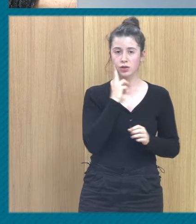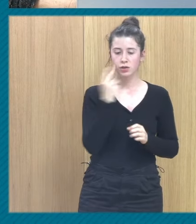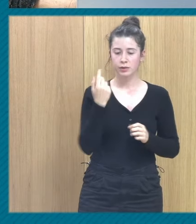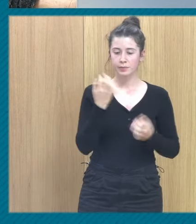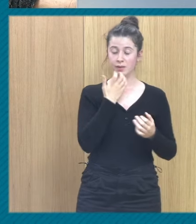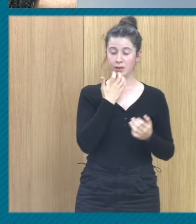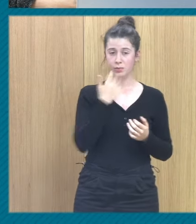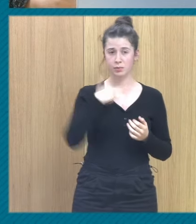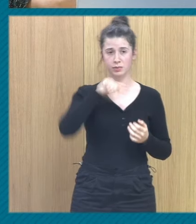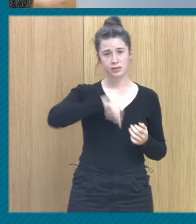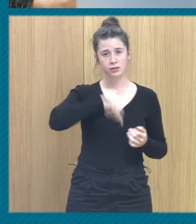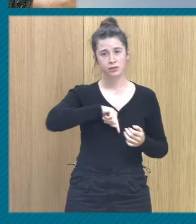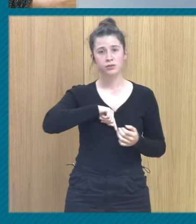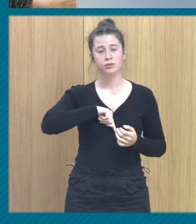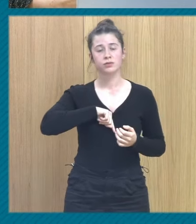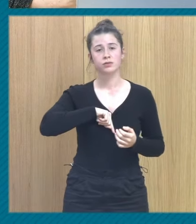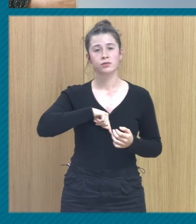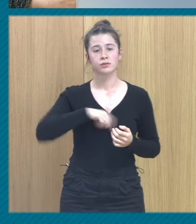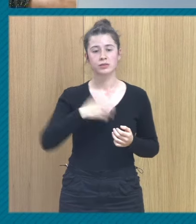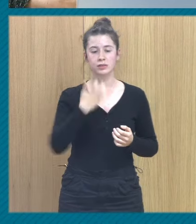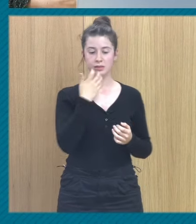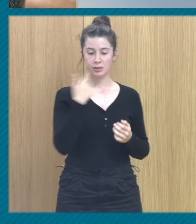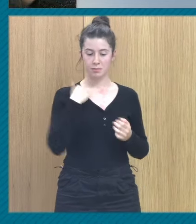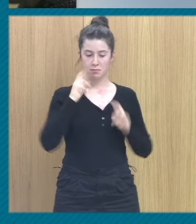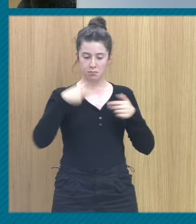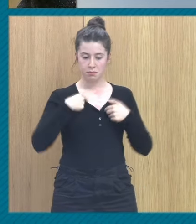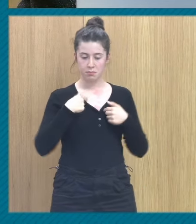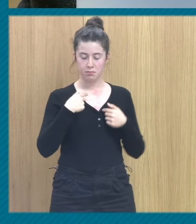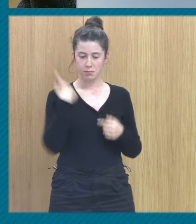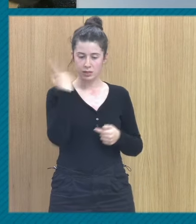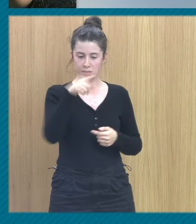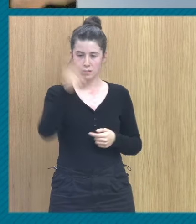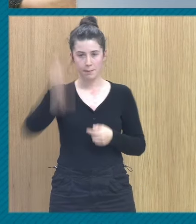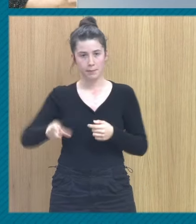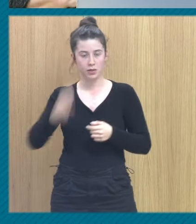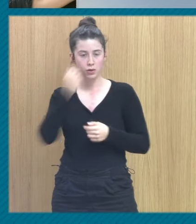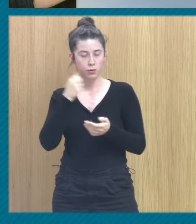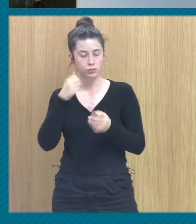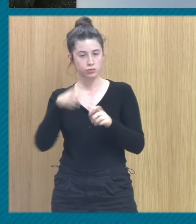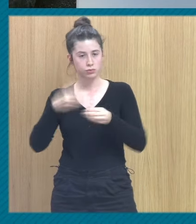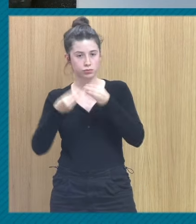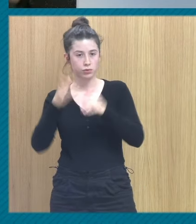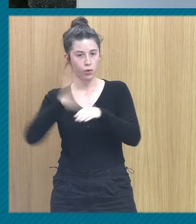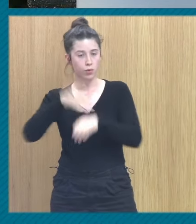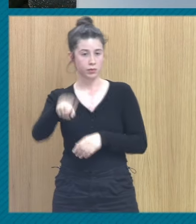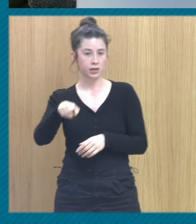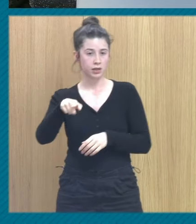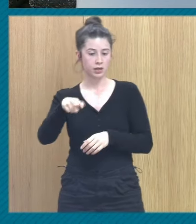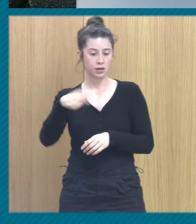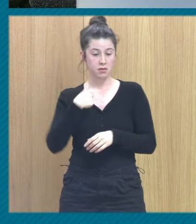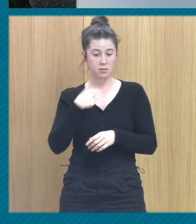si realmente me creo que la responsabilidad del abuso es del otro yo me quedo en una posición de completa